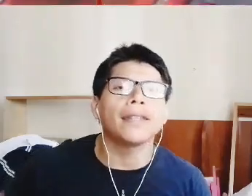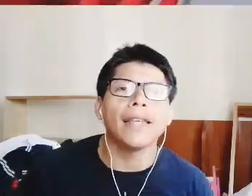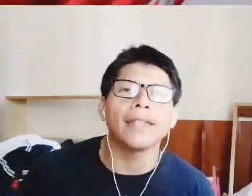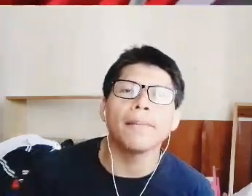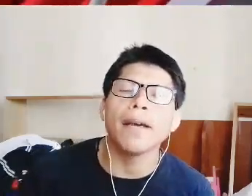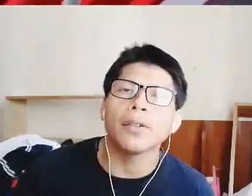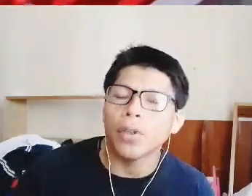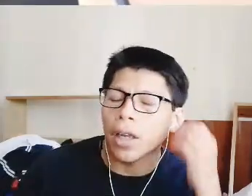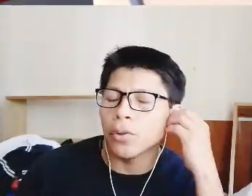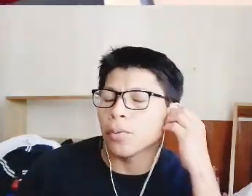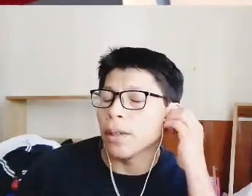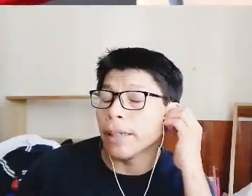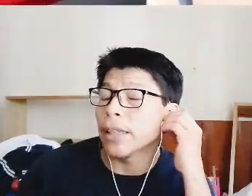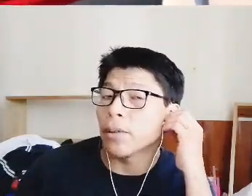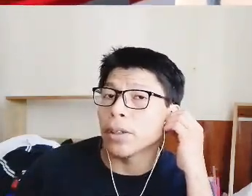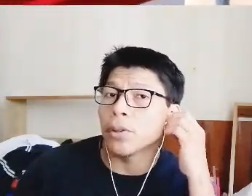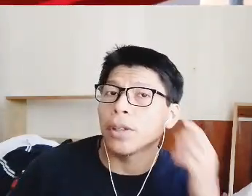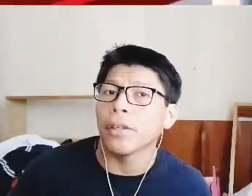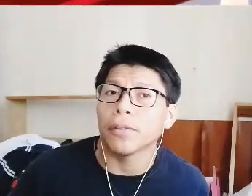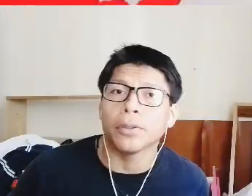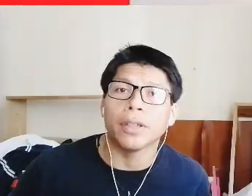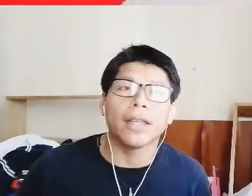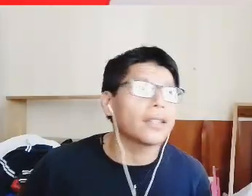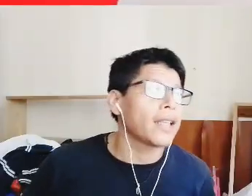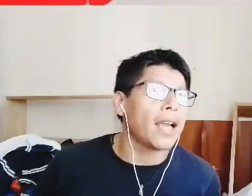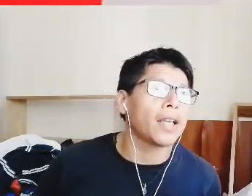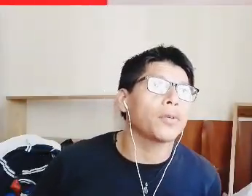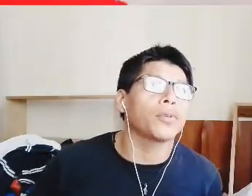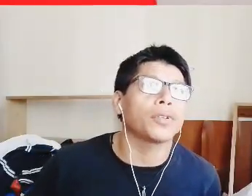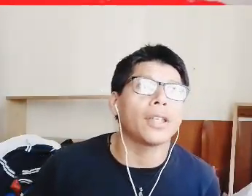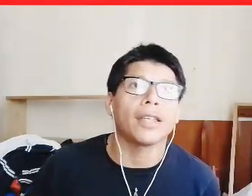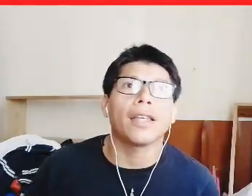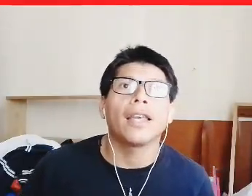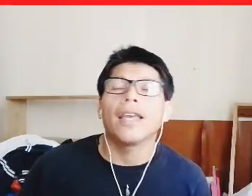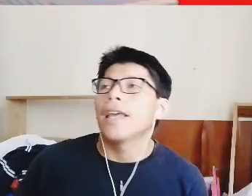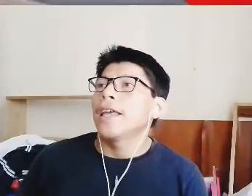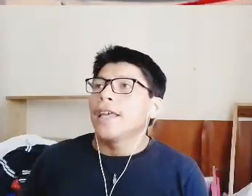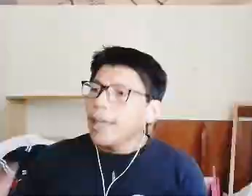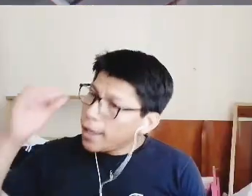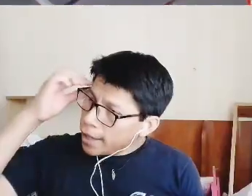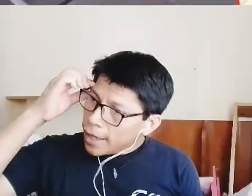26 de marzo del año 2024 y hay información que darles a conocer